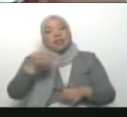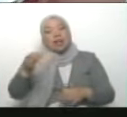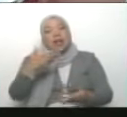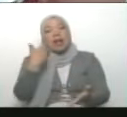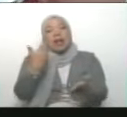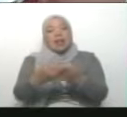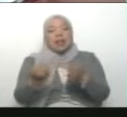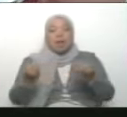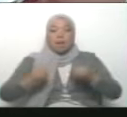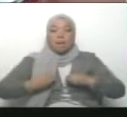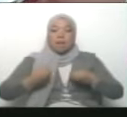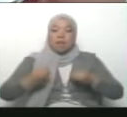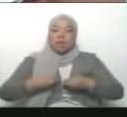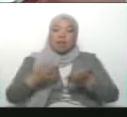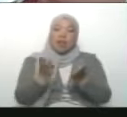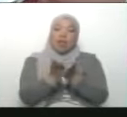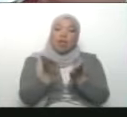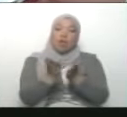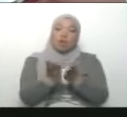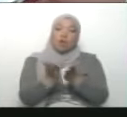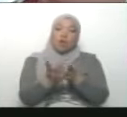¡Que viva la Escuela Latinoamericana Salvador Allende!